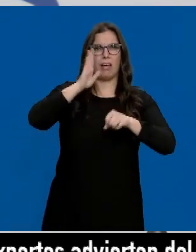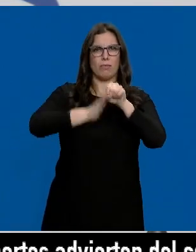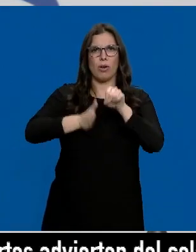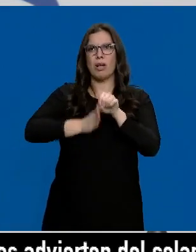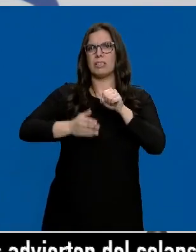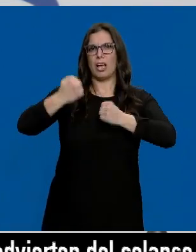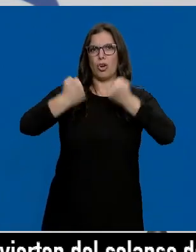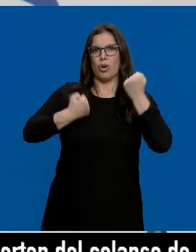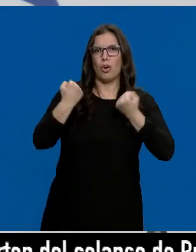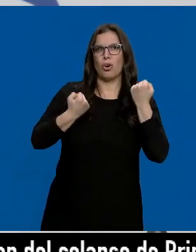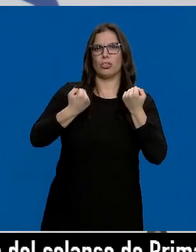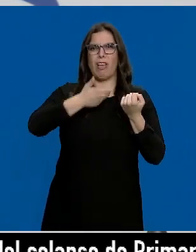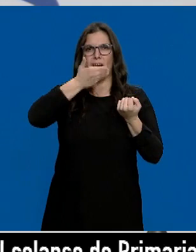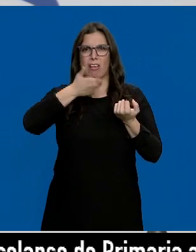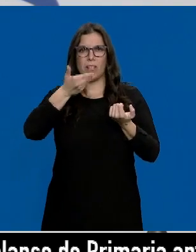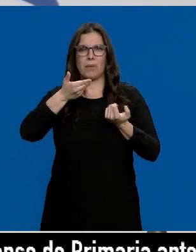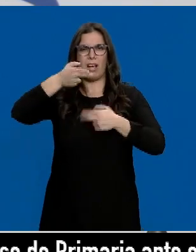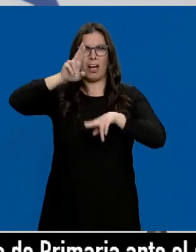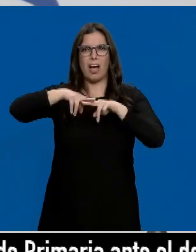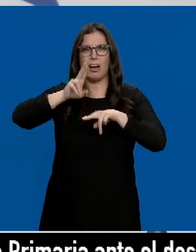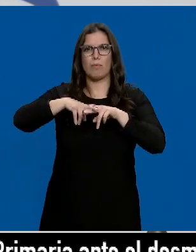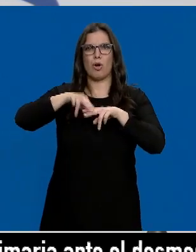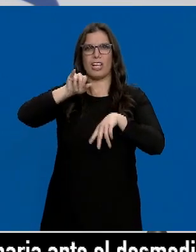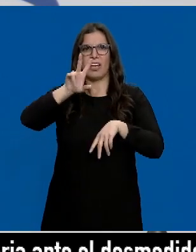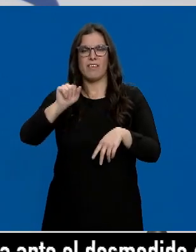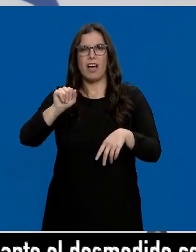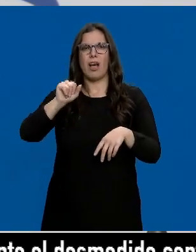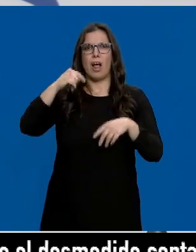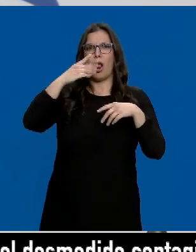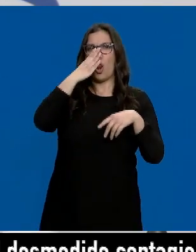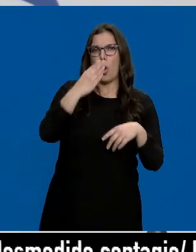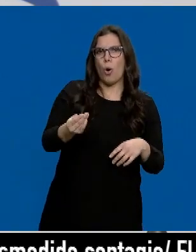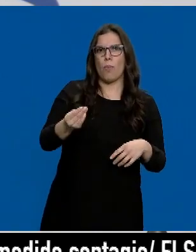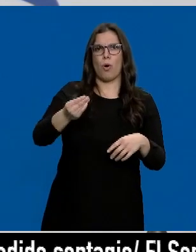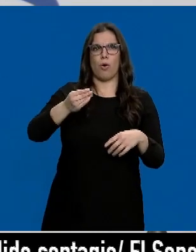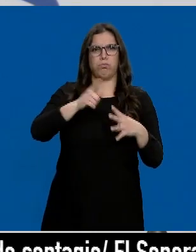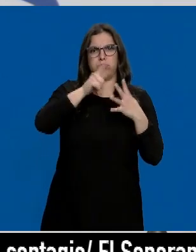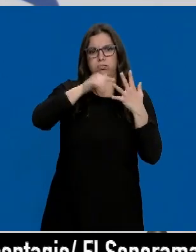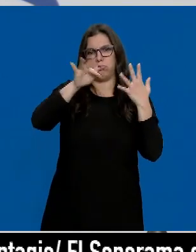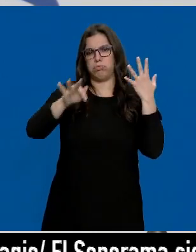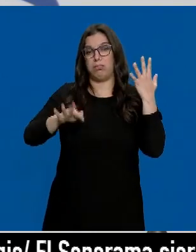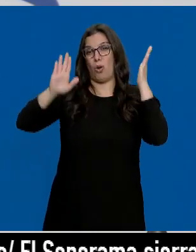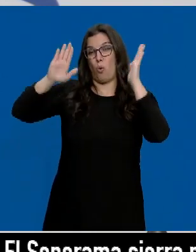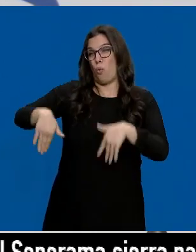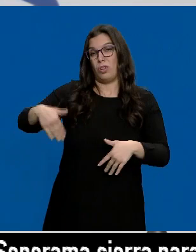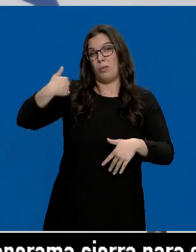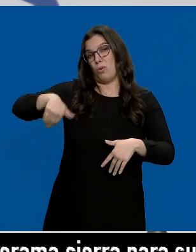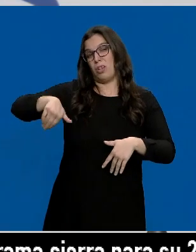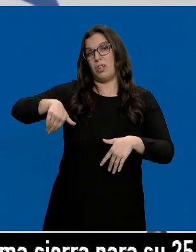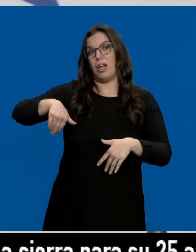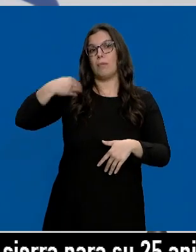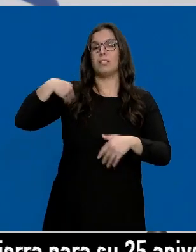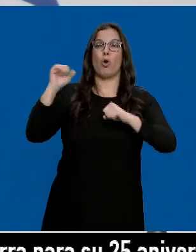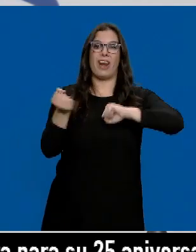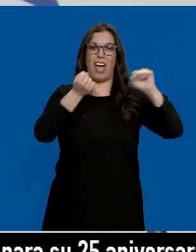automoción, las térmicas, el carbón, el IVA, el lobo y el último y enésimo ataque, el de